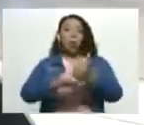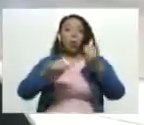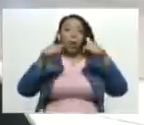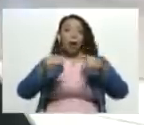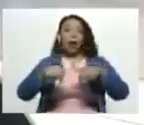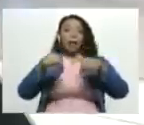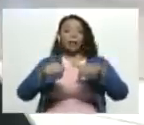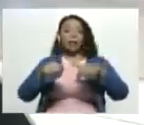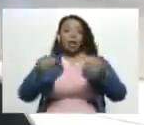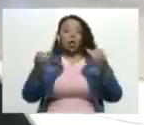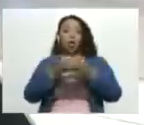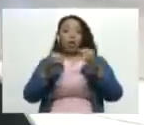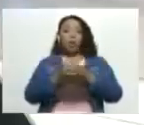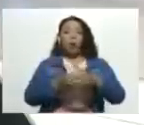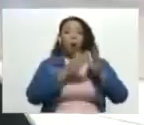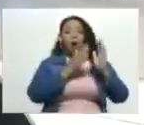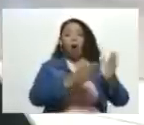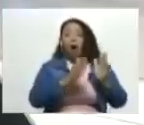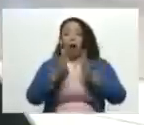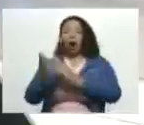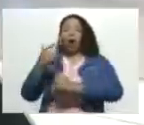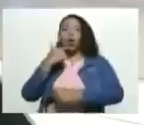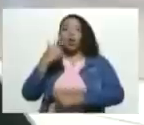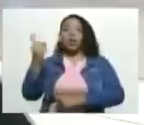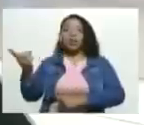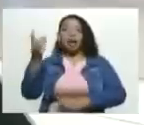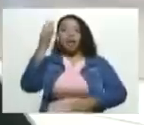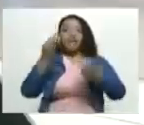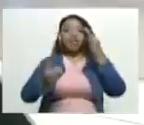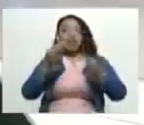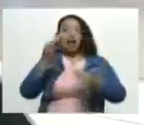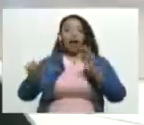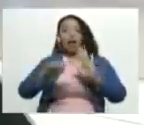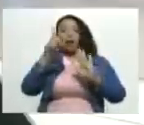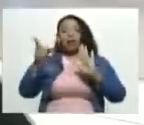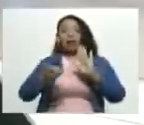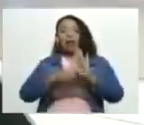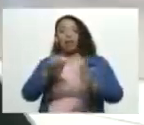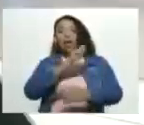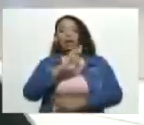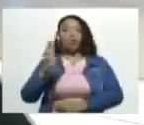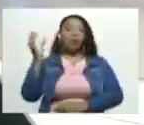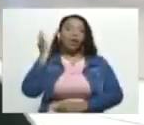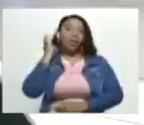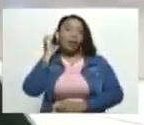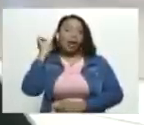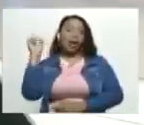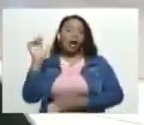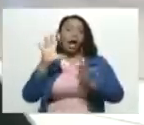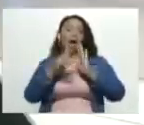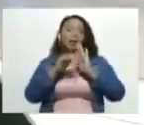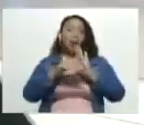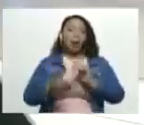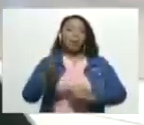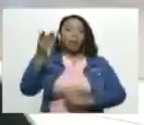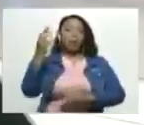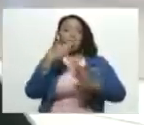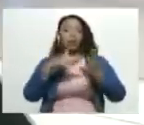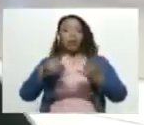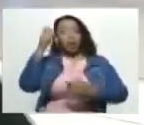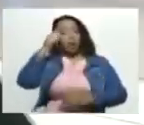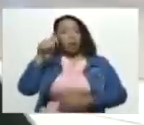banda organizada así la catalogaba el fiscal general de la república que le ha robado importantes recursos al pueblo